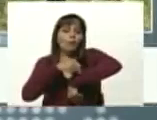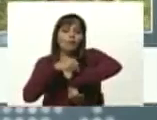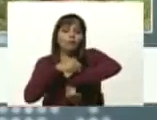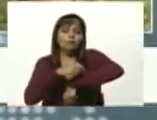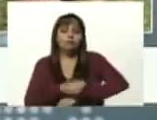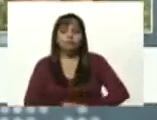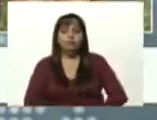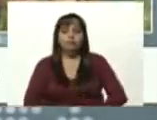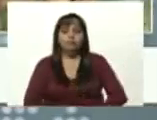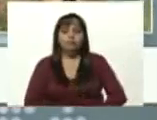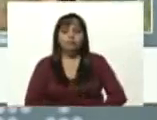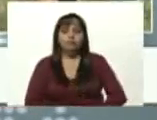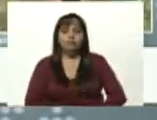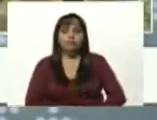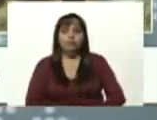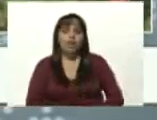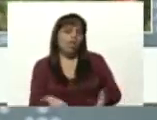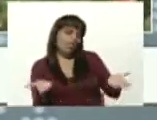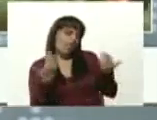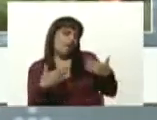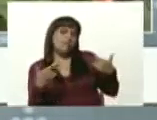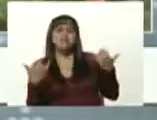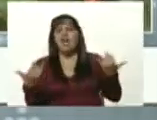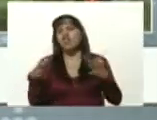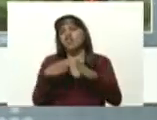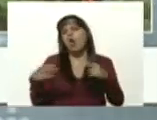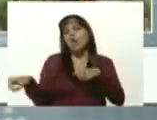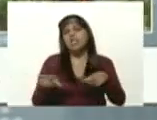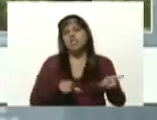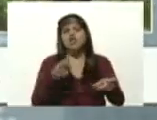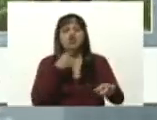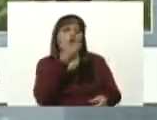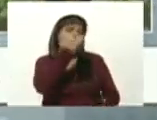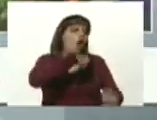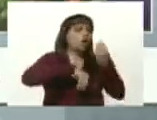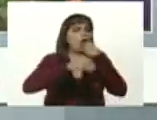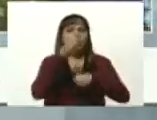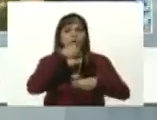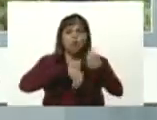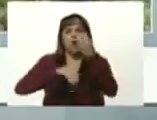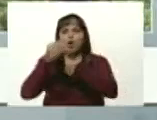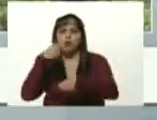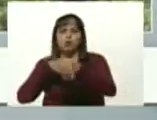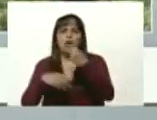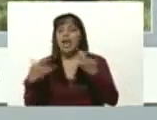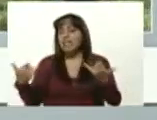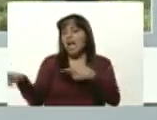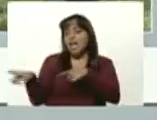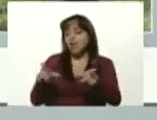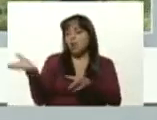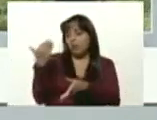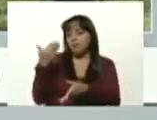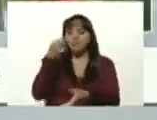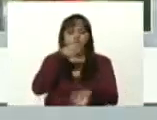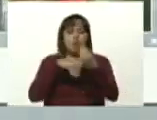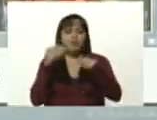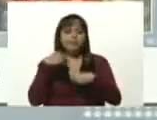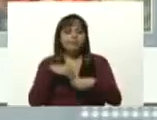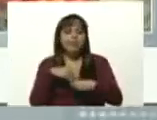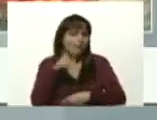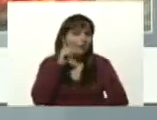Venga, apaga todo, ya elaborado, y yo solamente consumo, soy consumista. Miento,